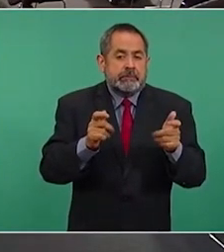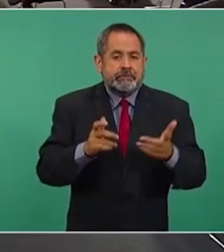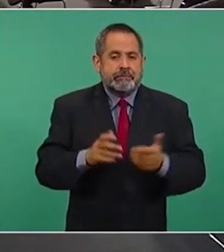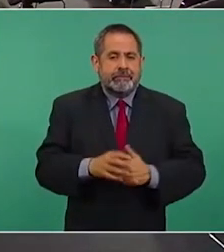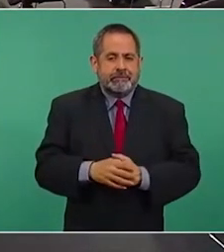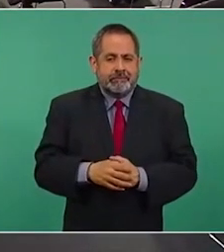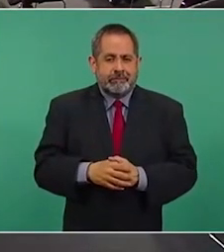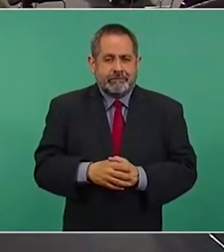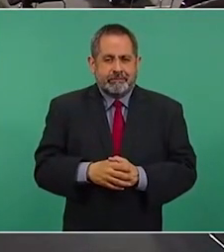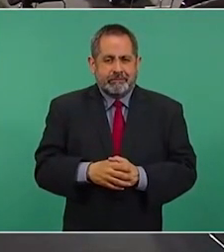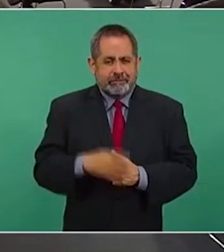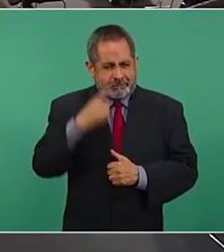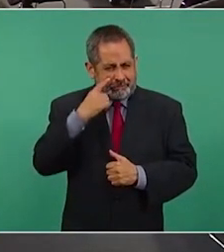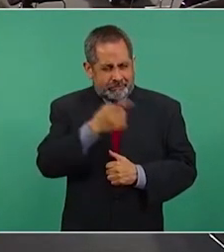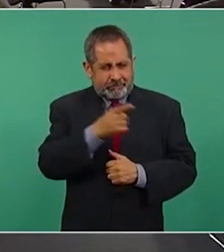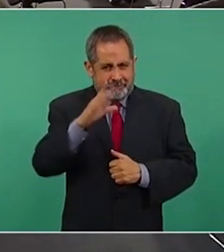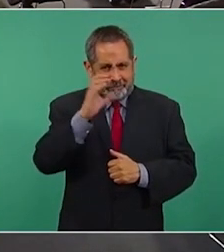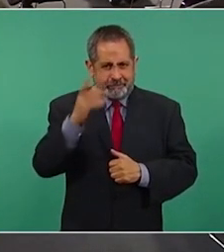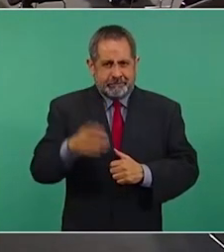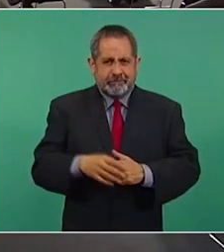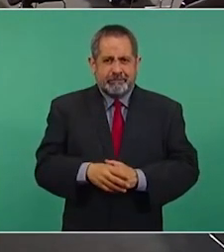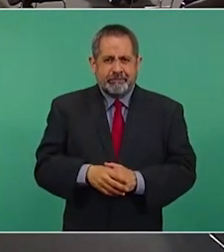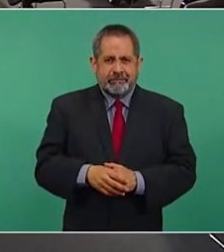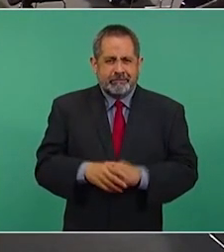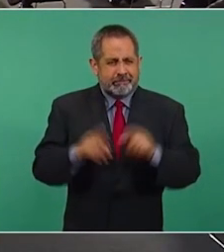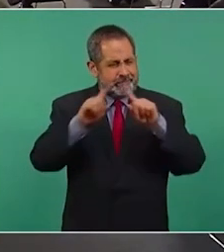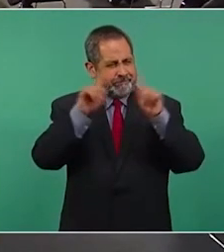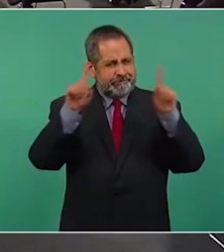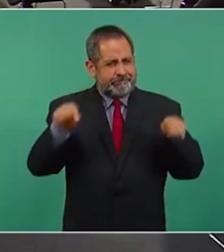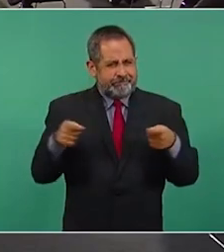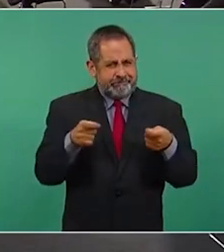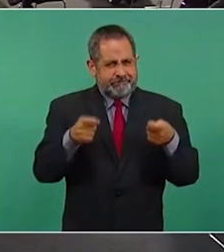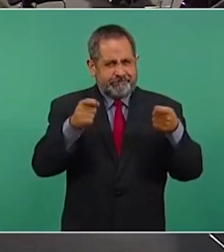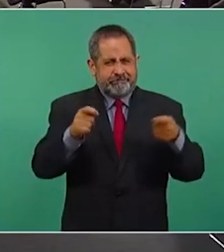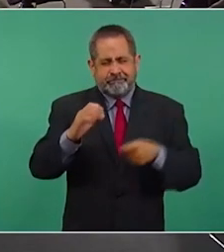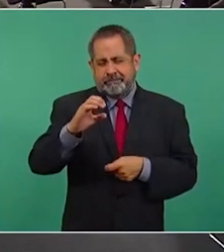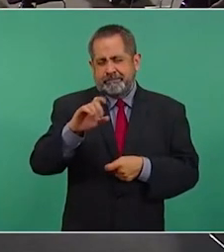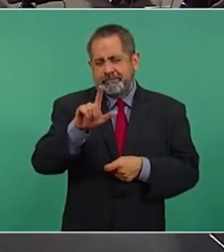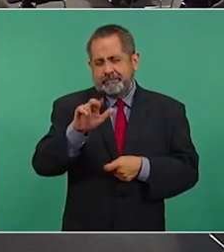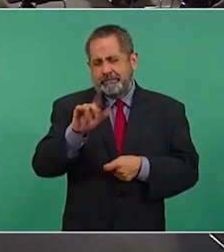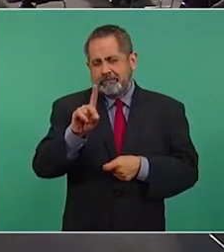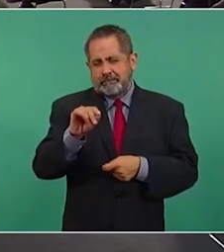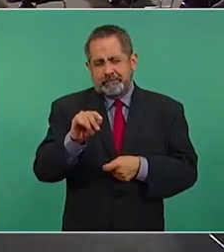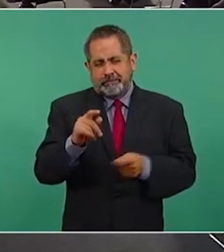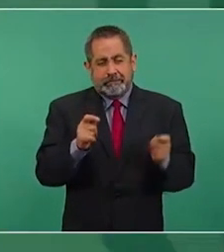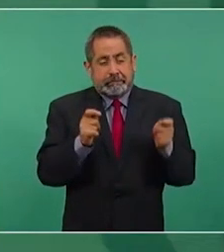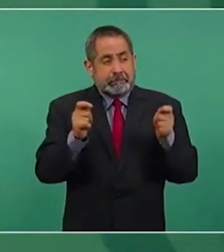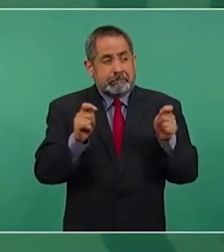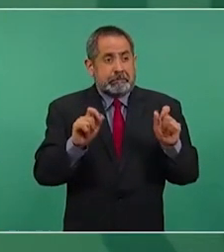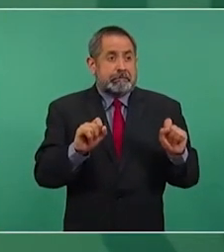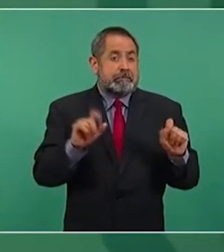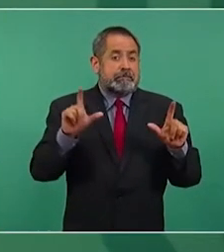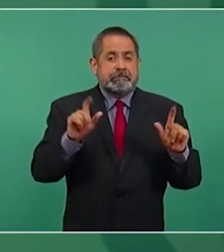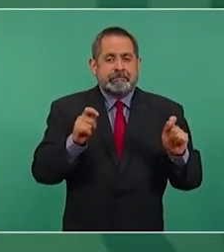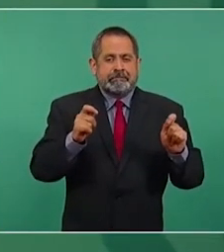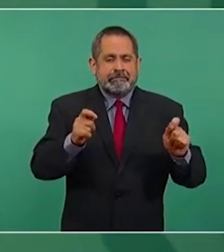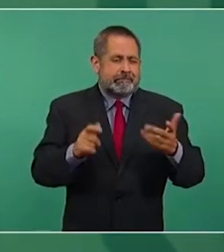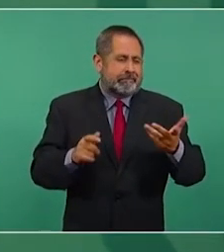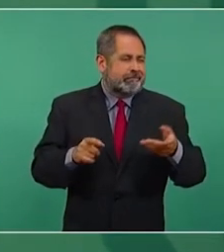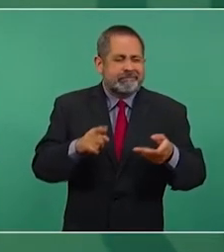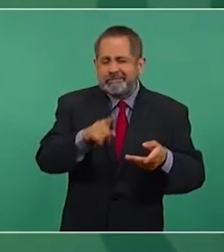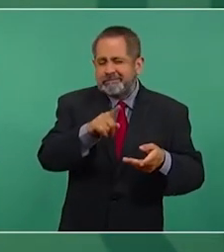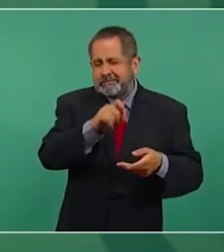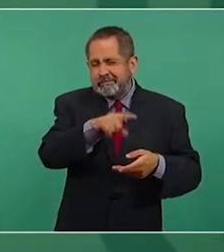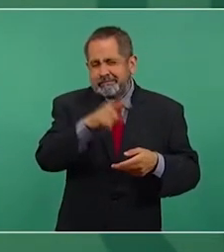¿No te puedes poner la foto de la manta que saca Claudio y el que era de